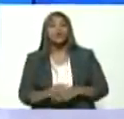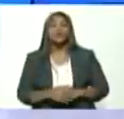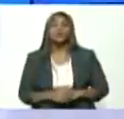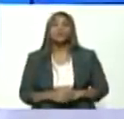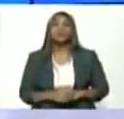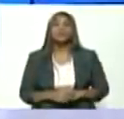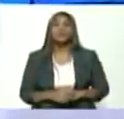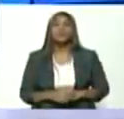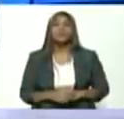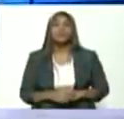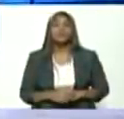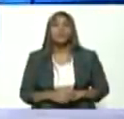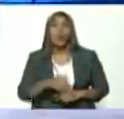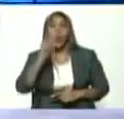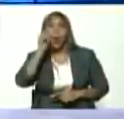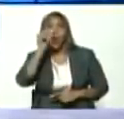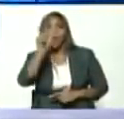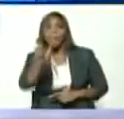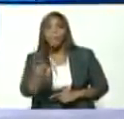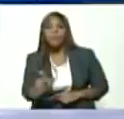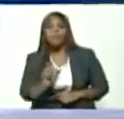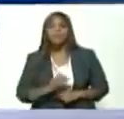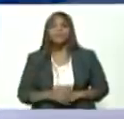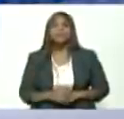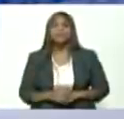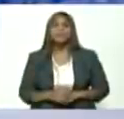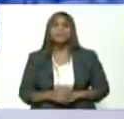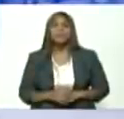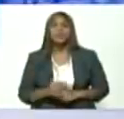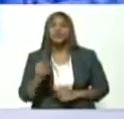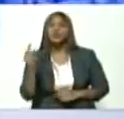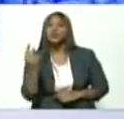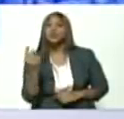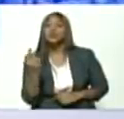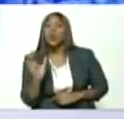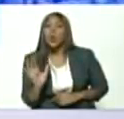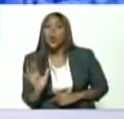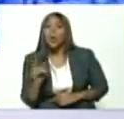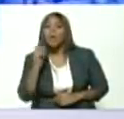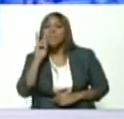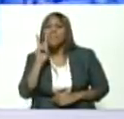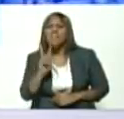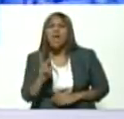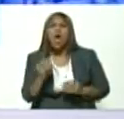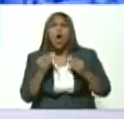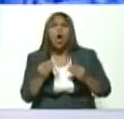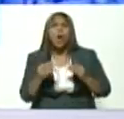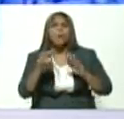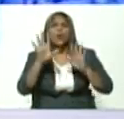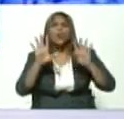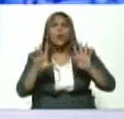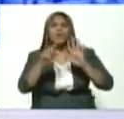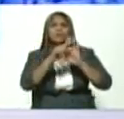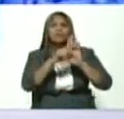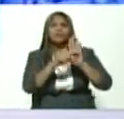Jorge Márquez solo para ver los nueve puntos pero ya